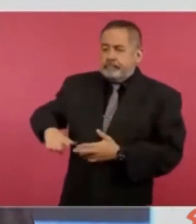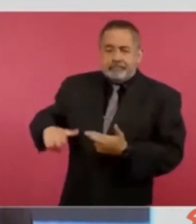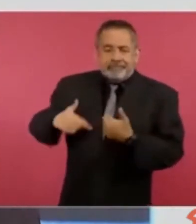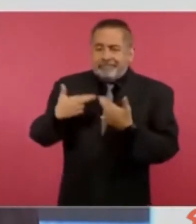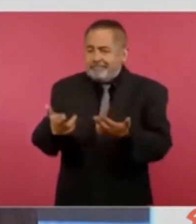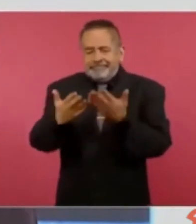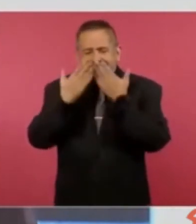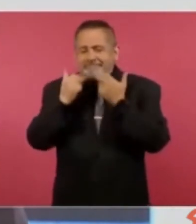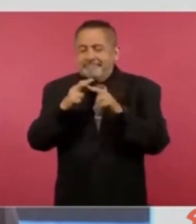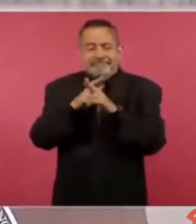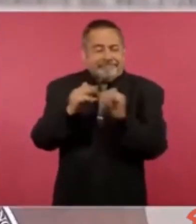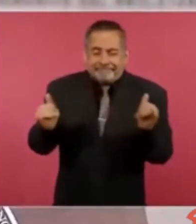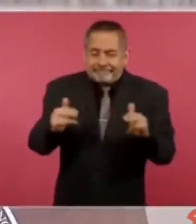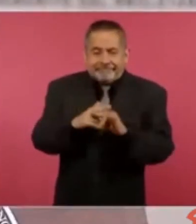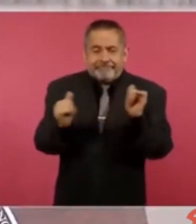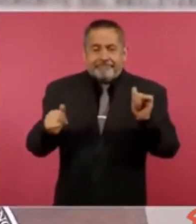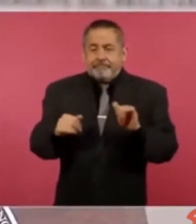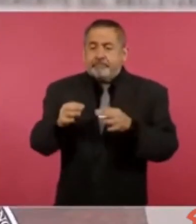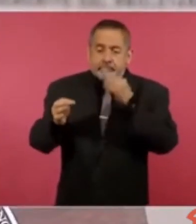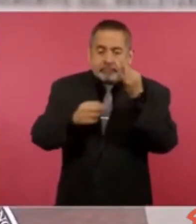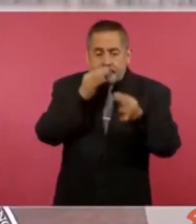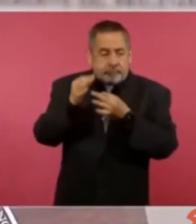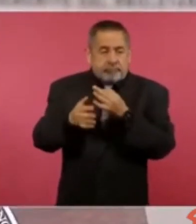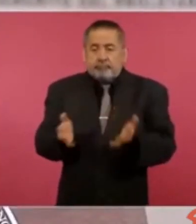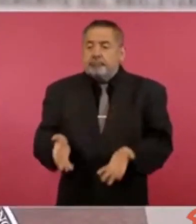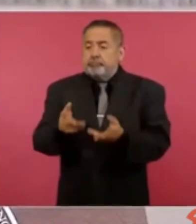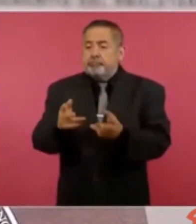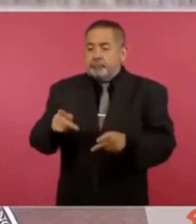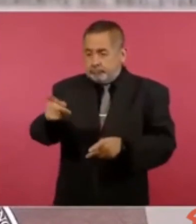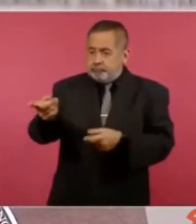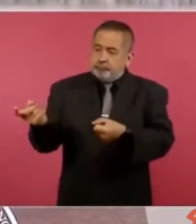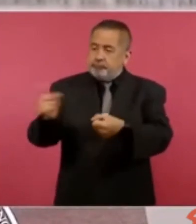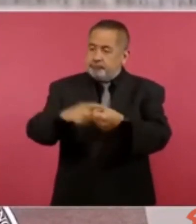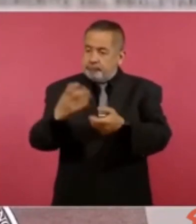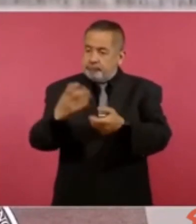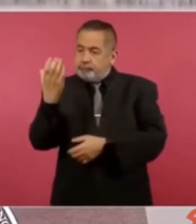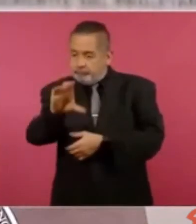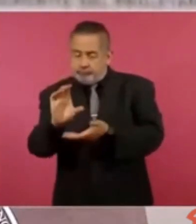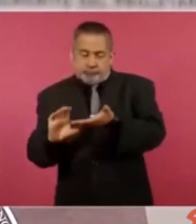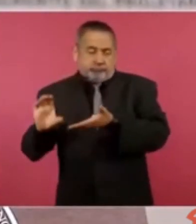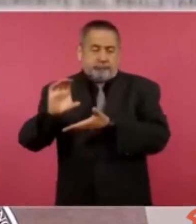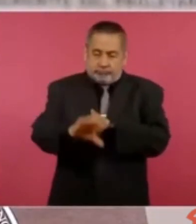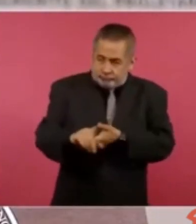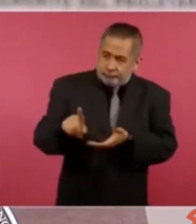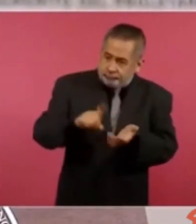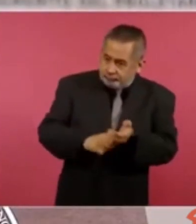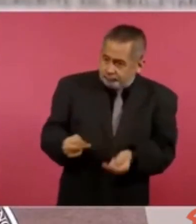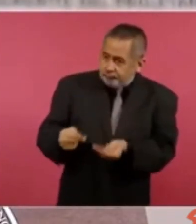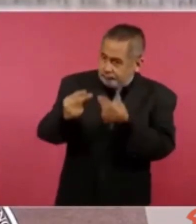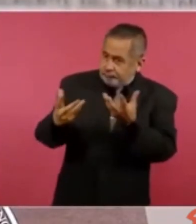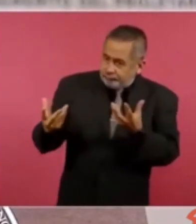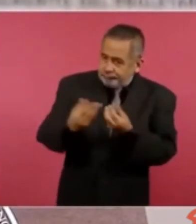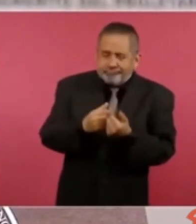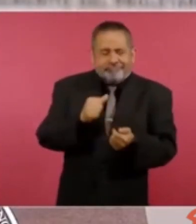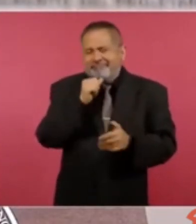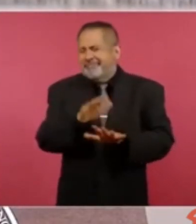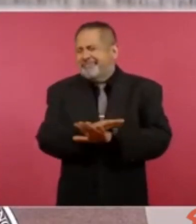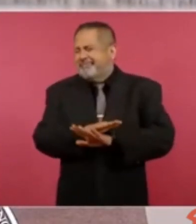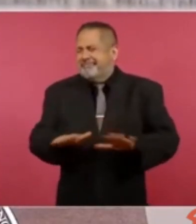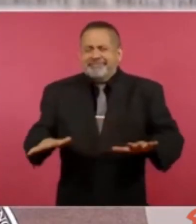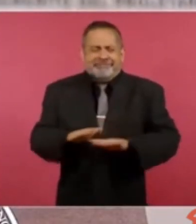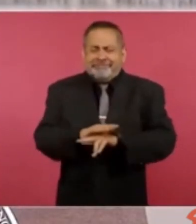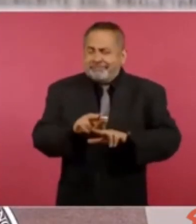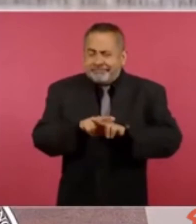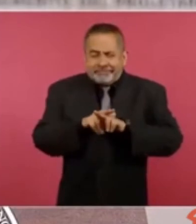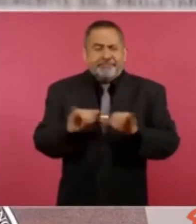paneles solares, ni promueve planes de inversión, ni compra de acciones para empresas públicas.